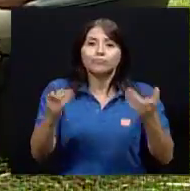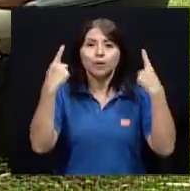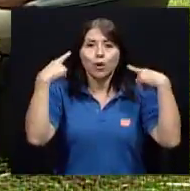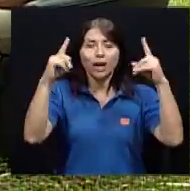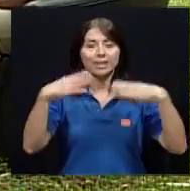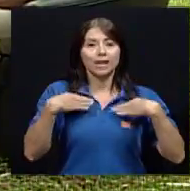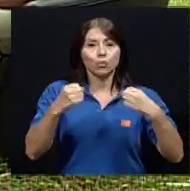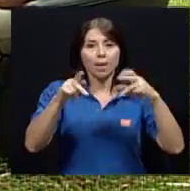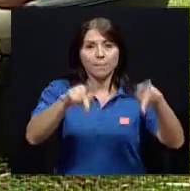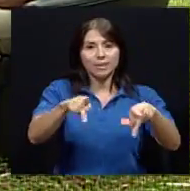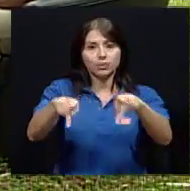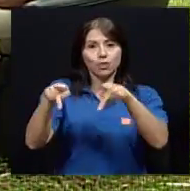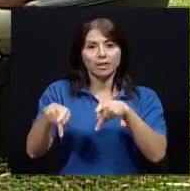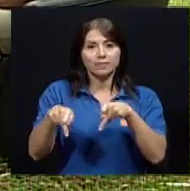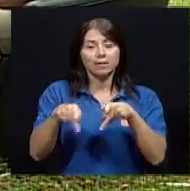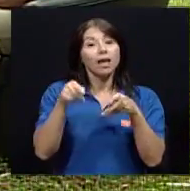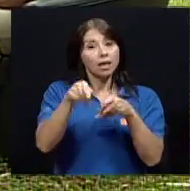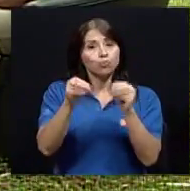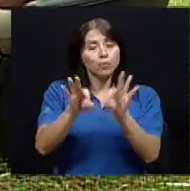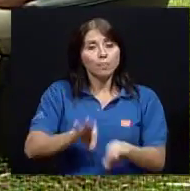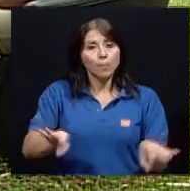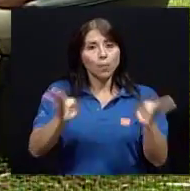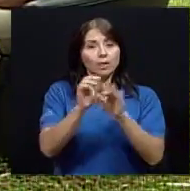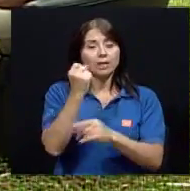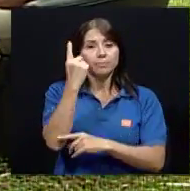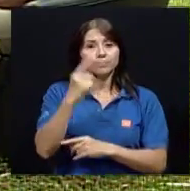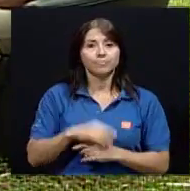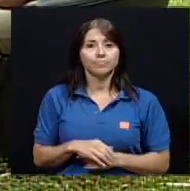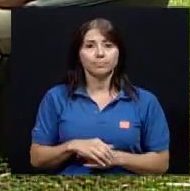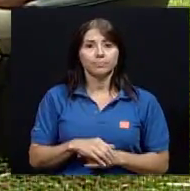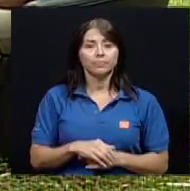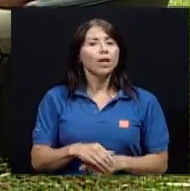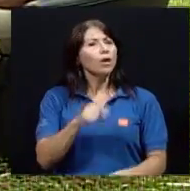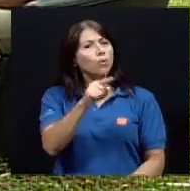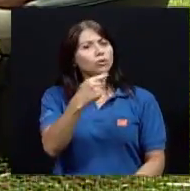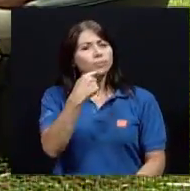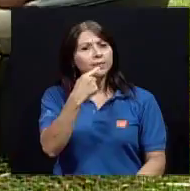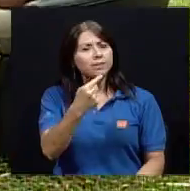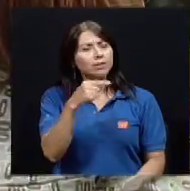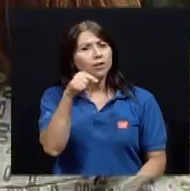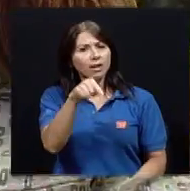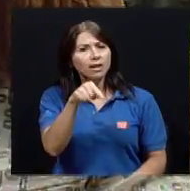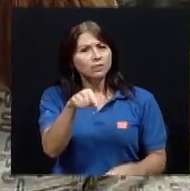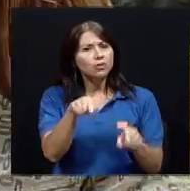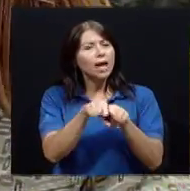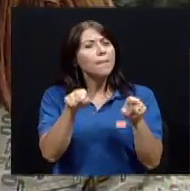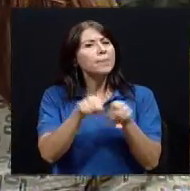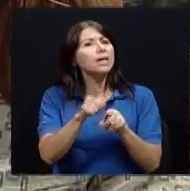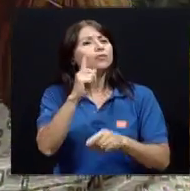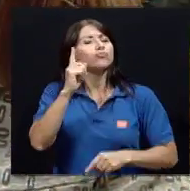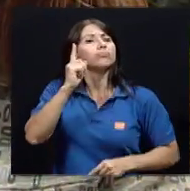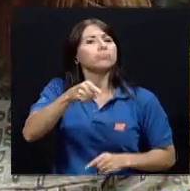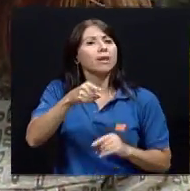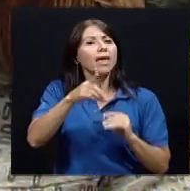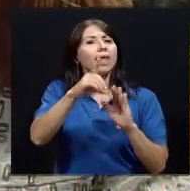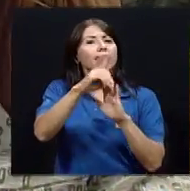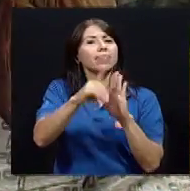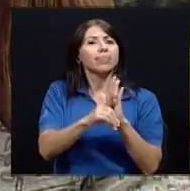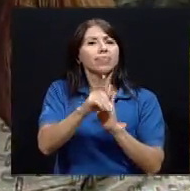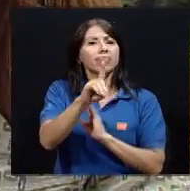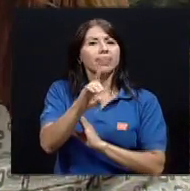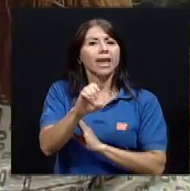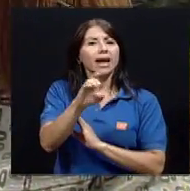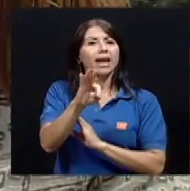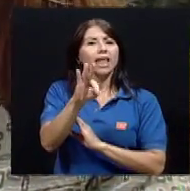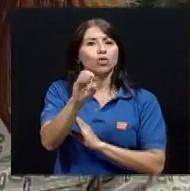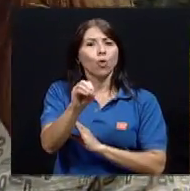es importante comprenderlo. Cuando usted menciona, don Mauricio, que es también por decreto o una visión del gobierno, ¿podríamos decir que a